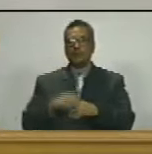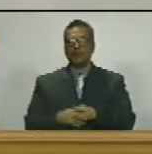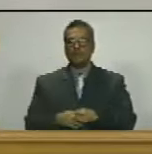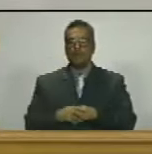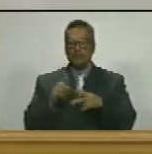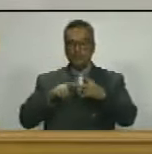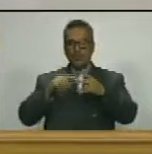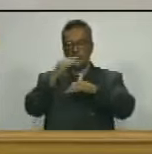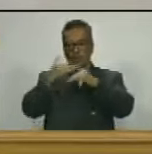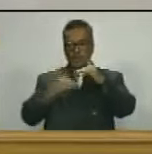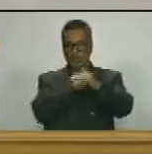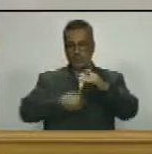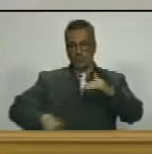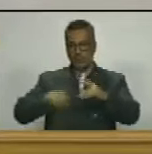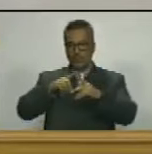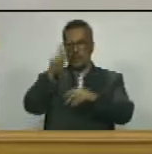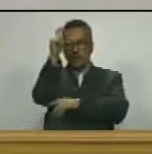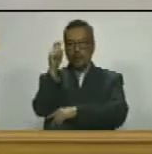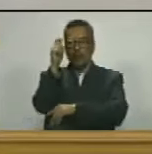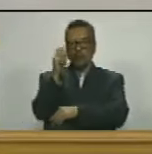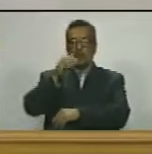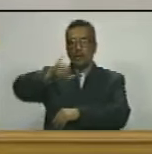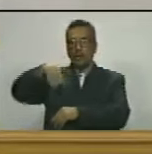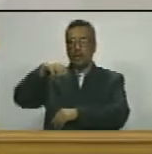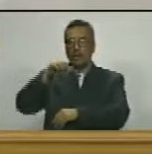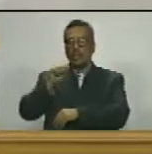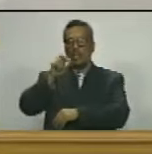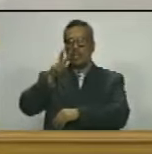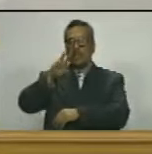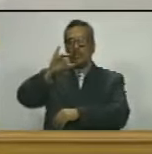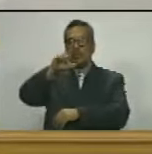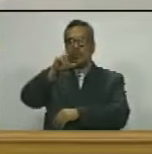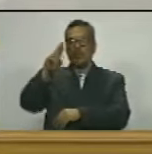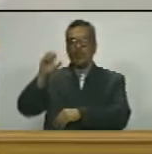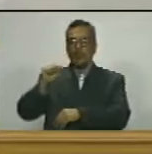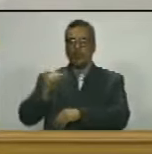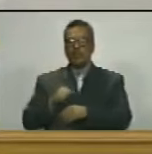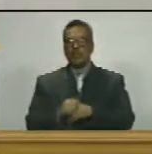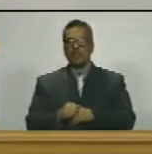segundo vicepresidente diputado javier bertucci carrero